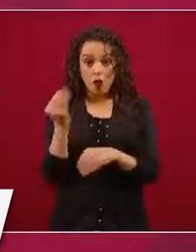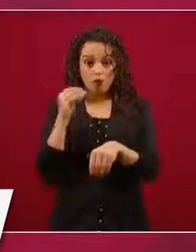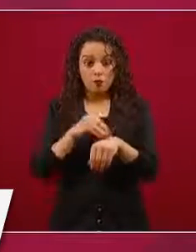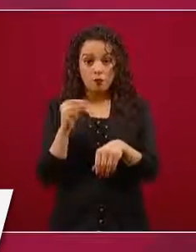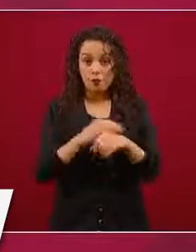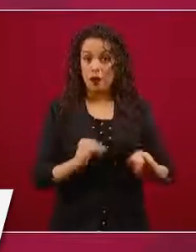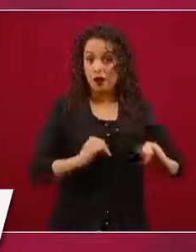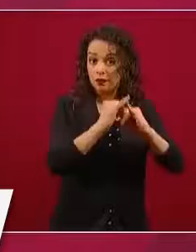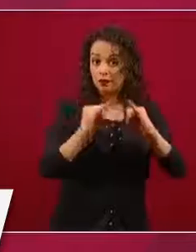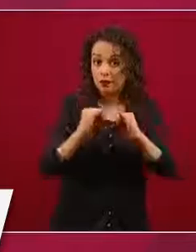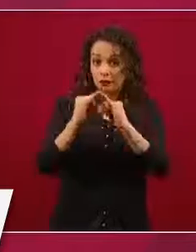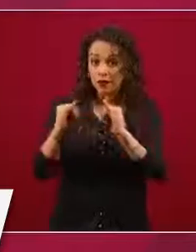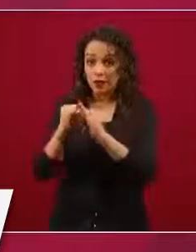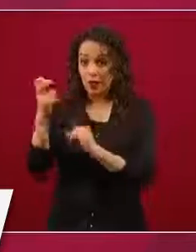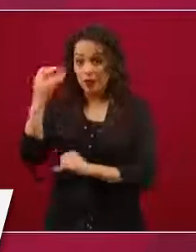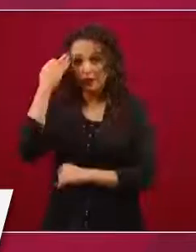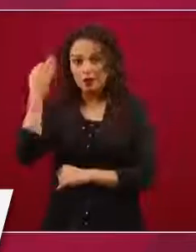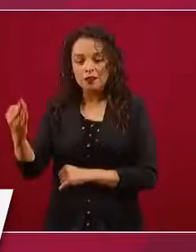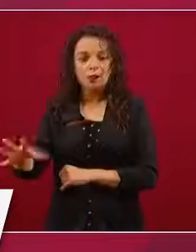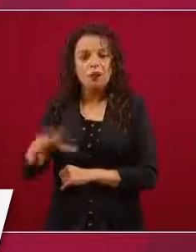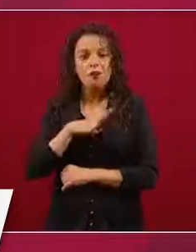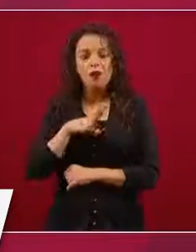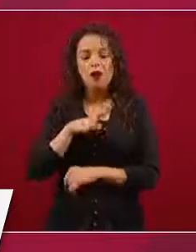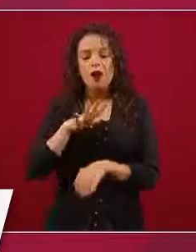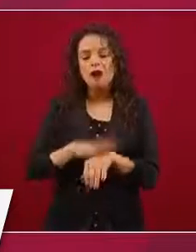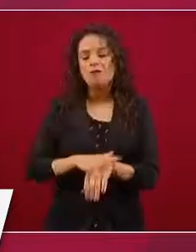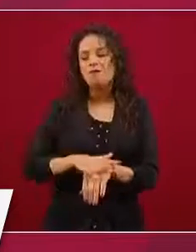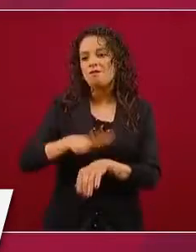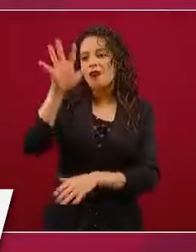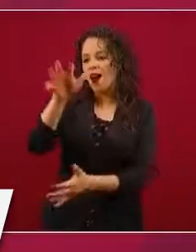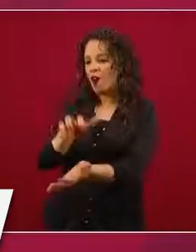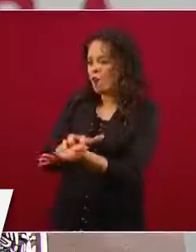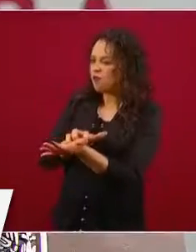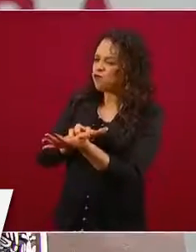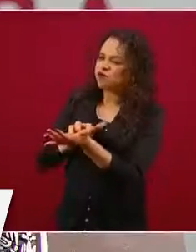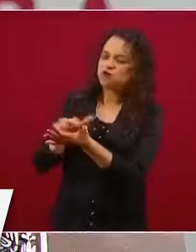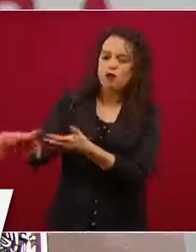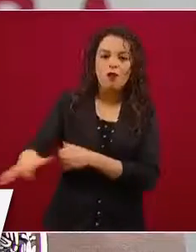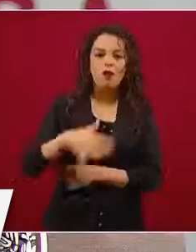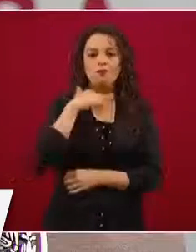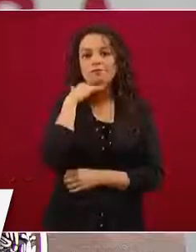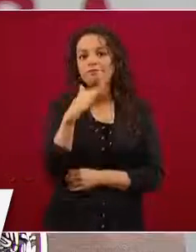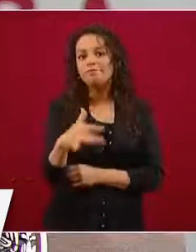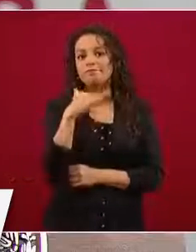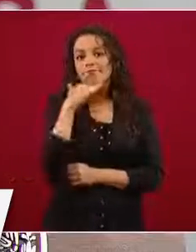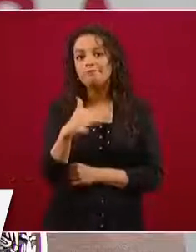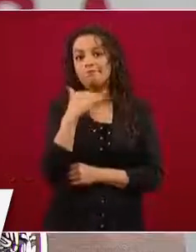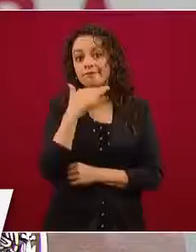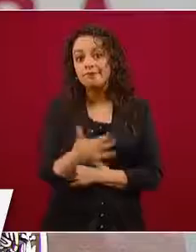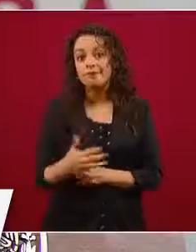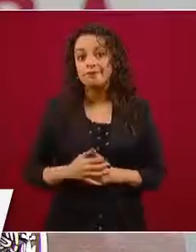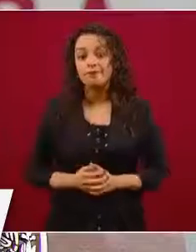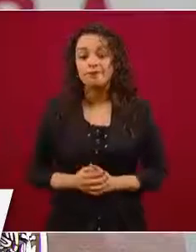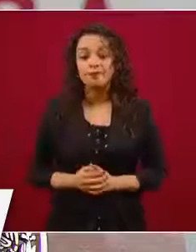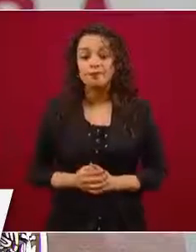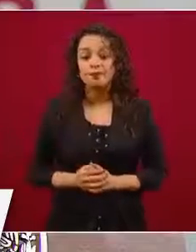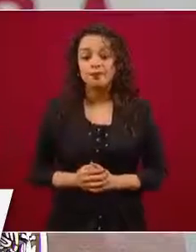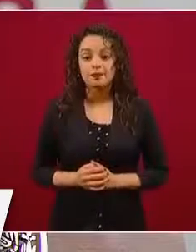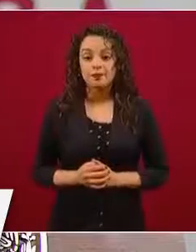en que hubo más corrupción y nunca